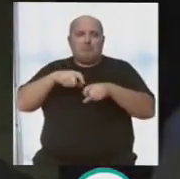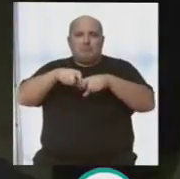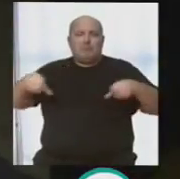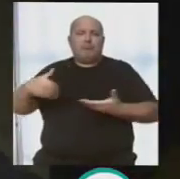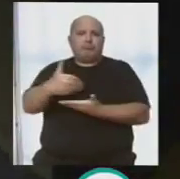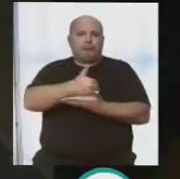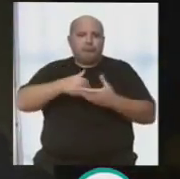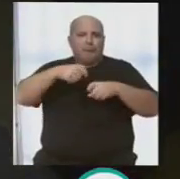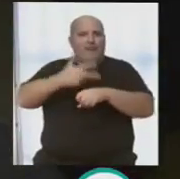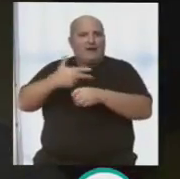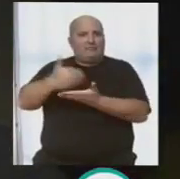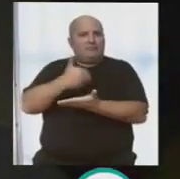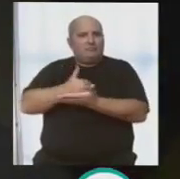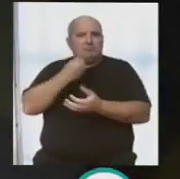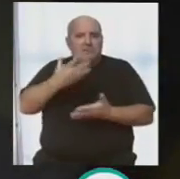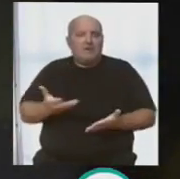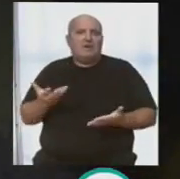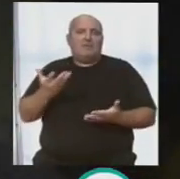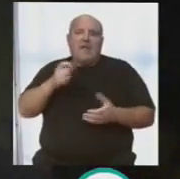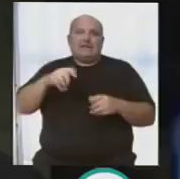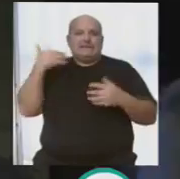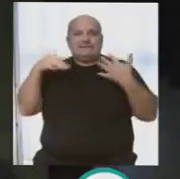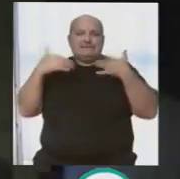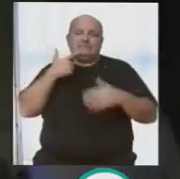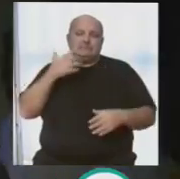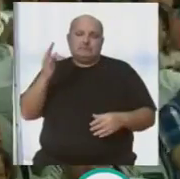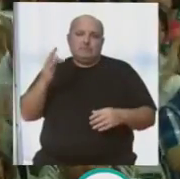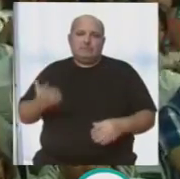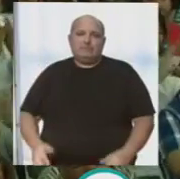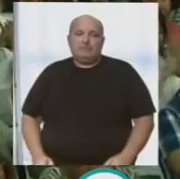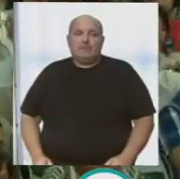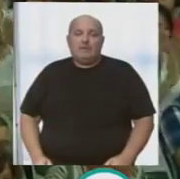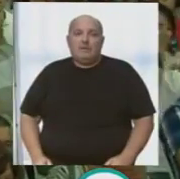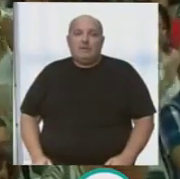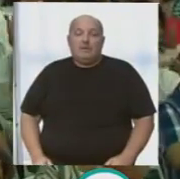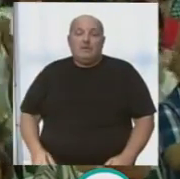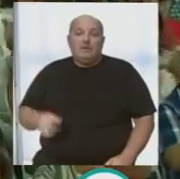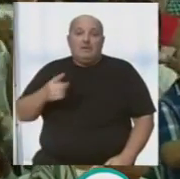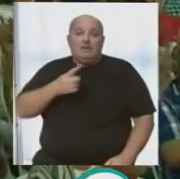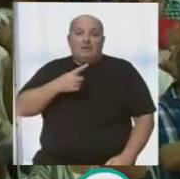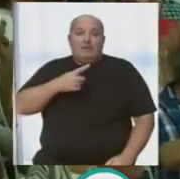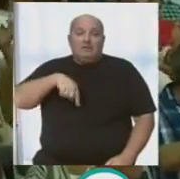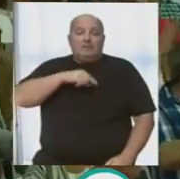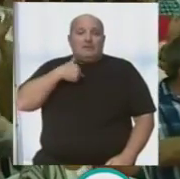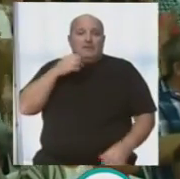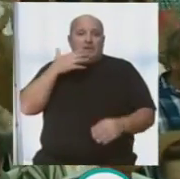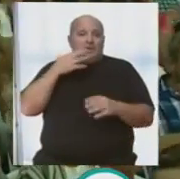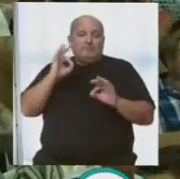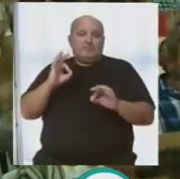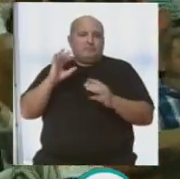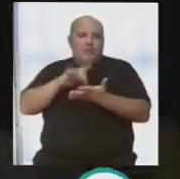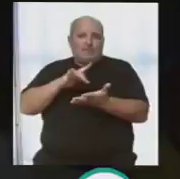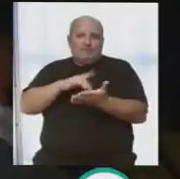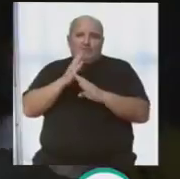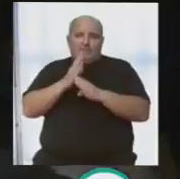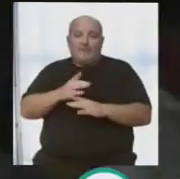funcionando, la gente está sonriendo. Yo creo que es una noche magnífica, Laura. De hecho, la tenemos ya casi como rutina.